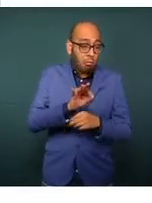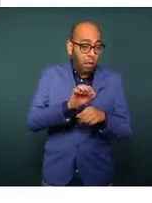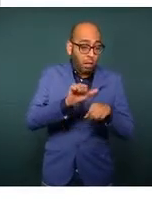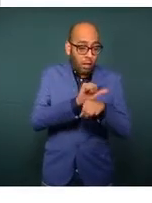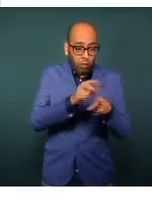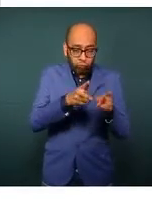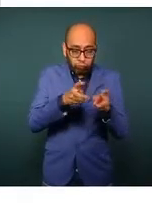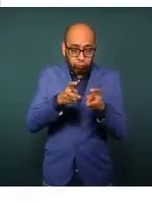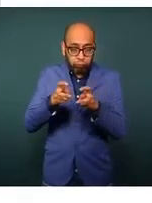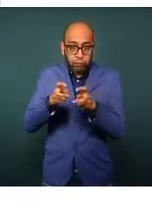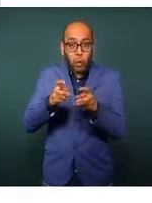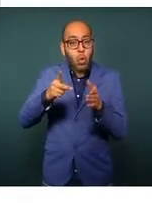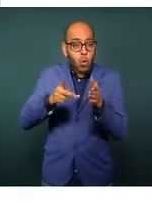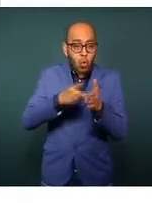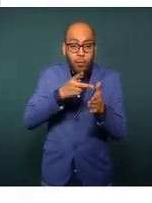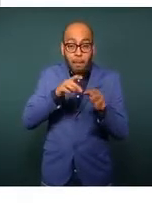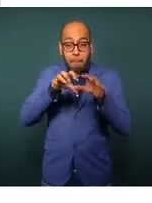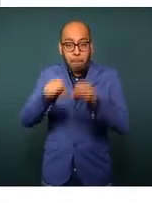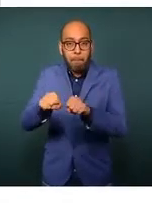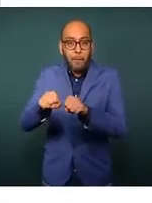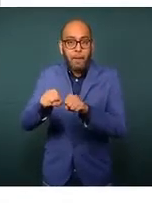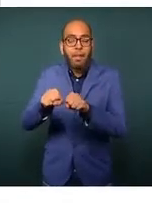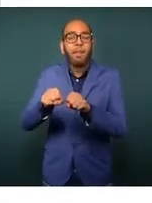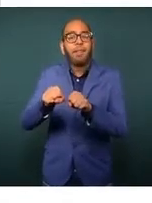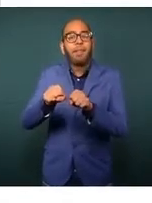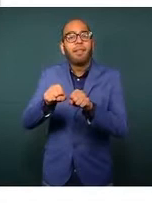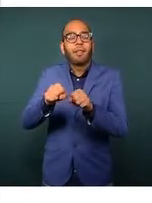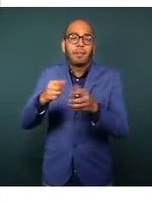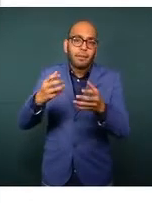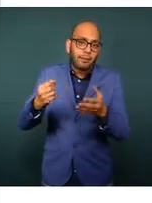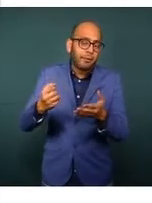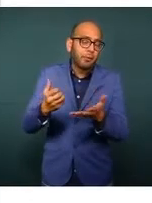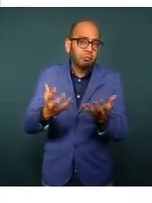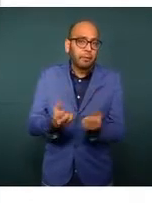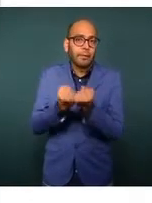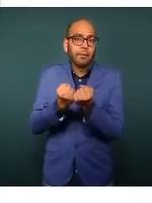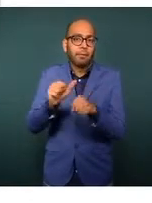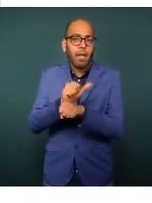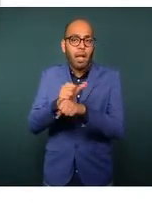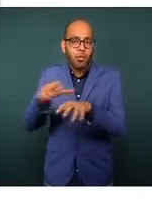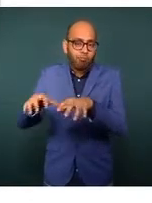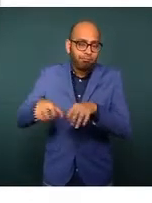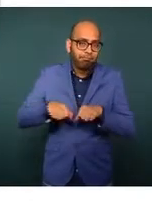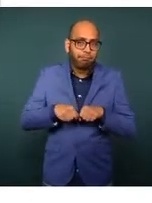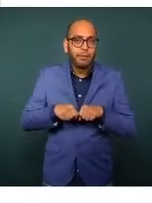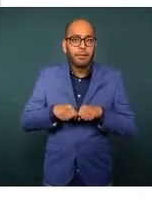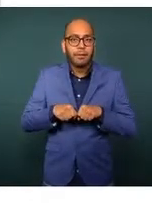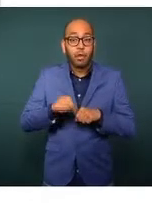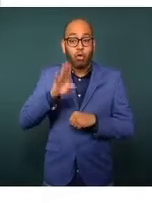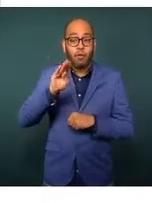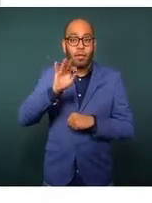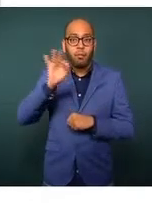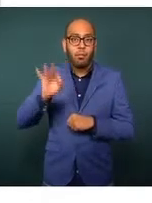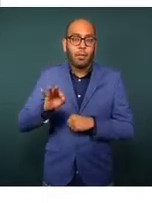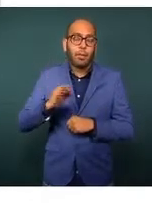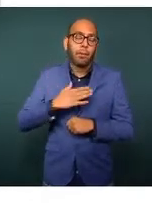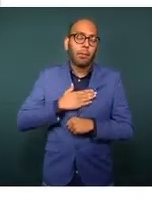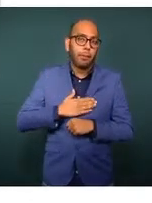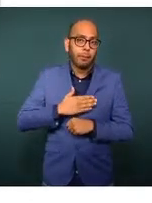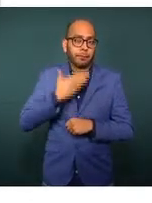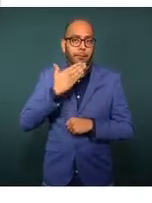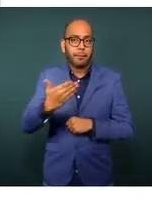de vehículos, cosa que es importante destacar que se debe a la coordinación que tenemos. Por ejemplo,